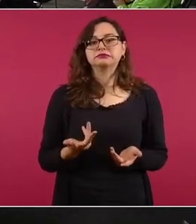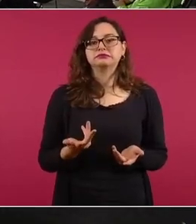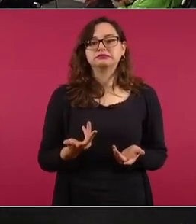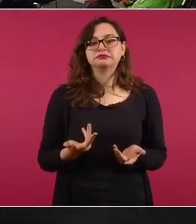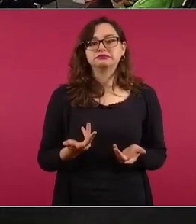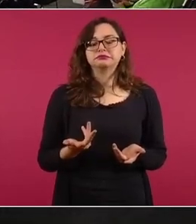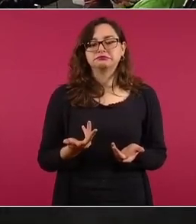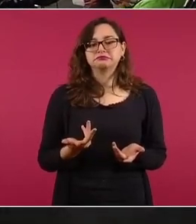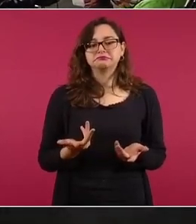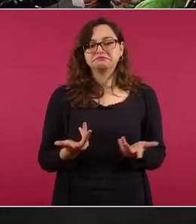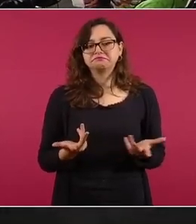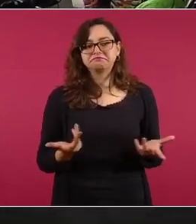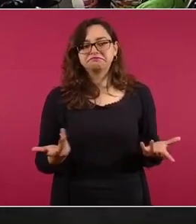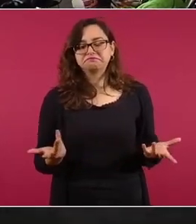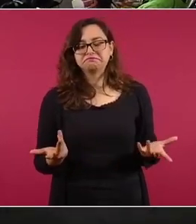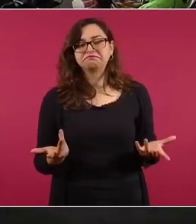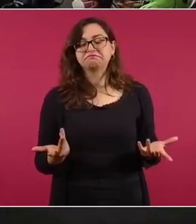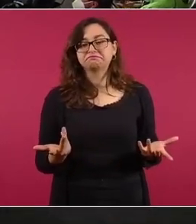que